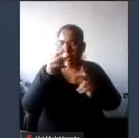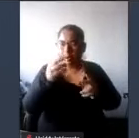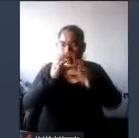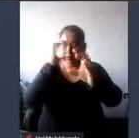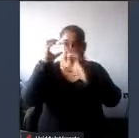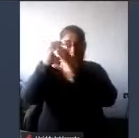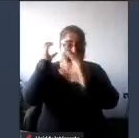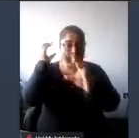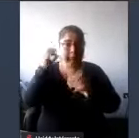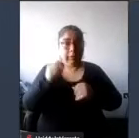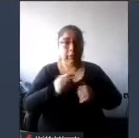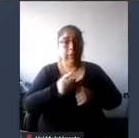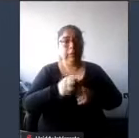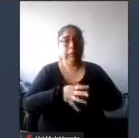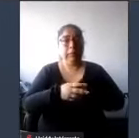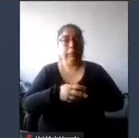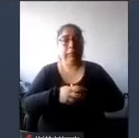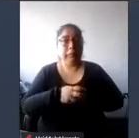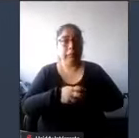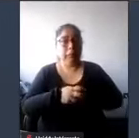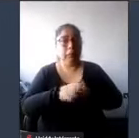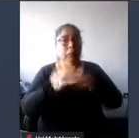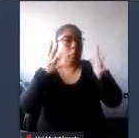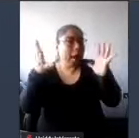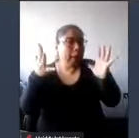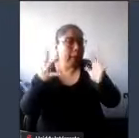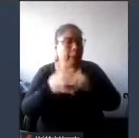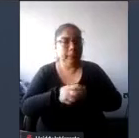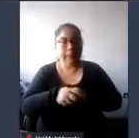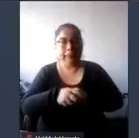sistemas de transporte no existen